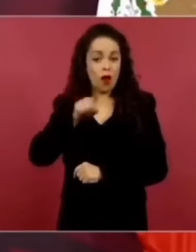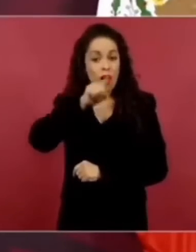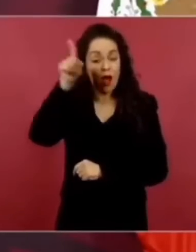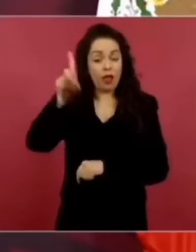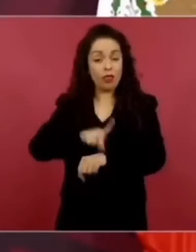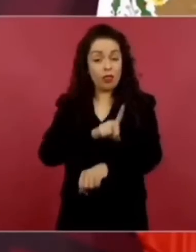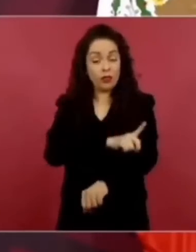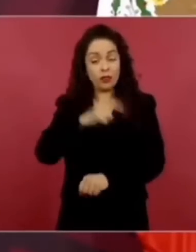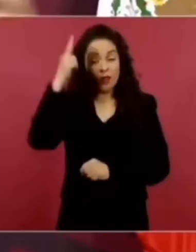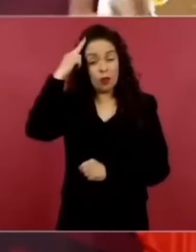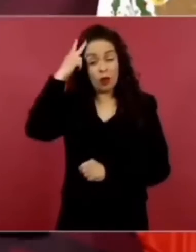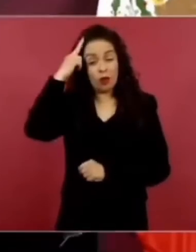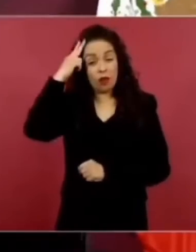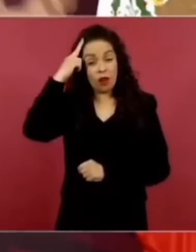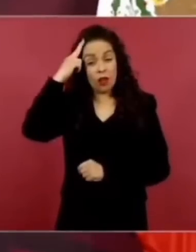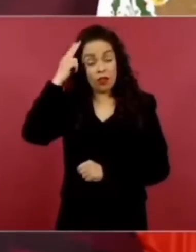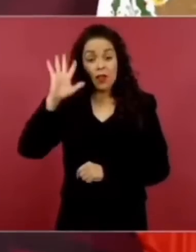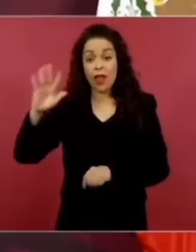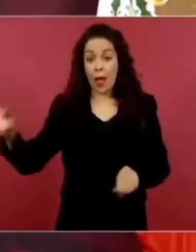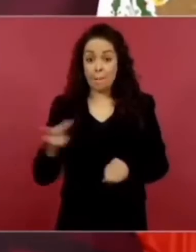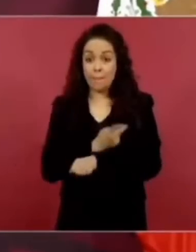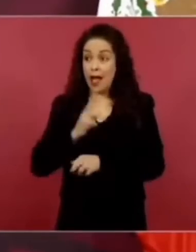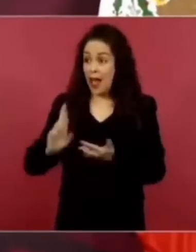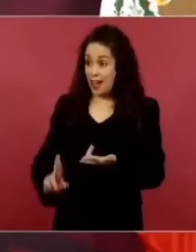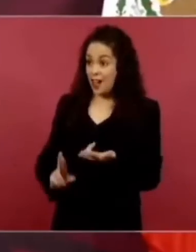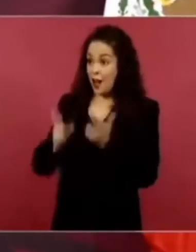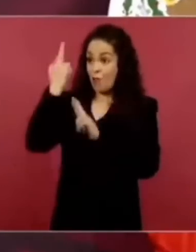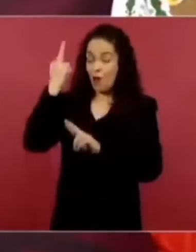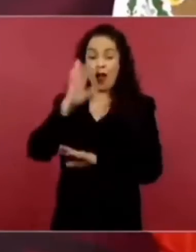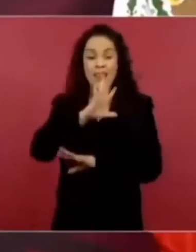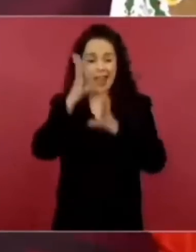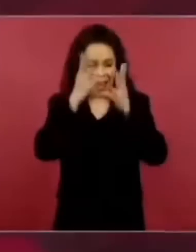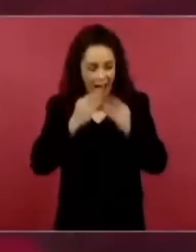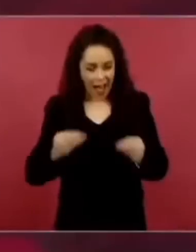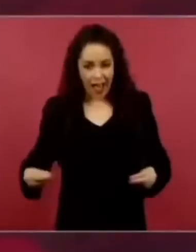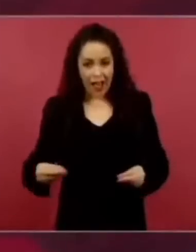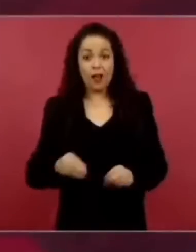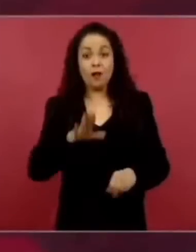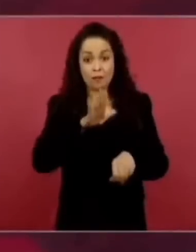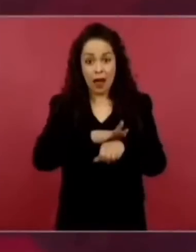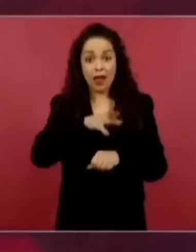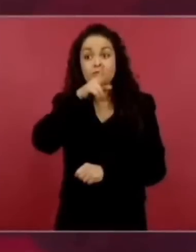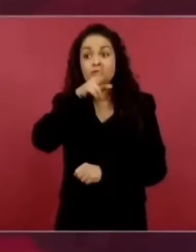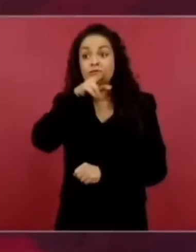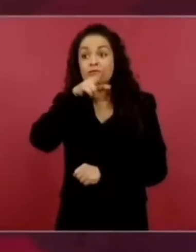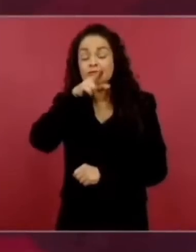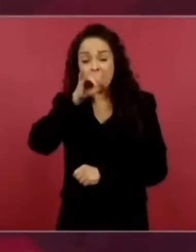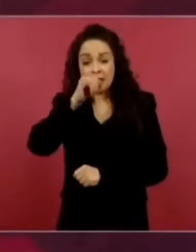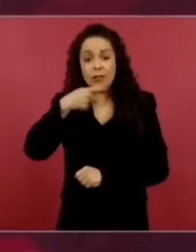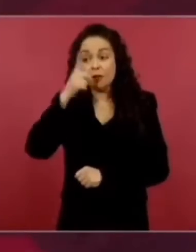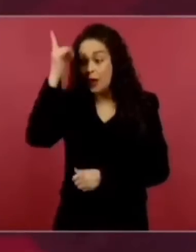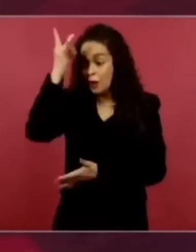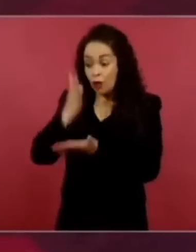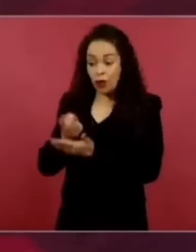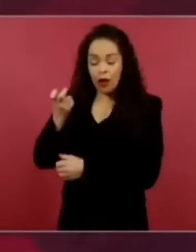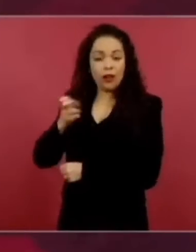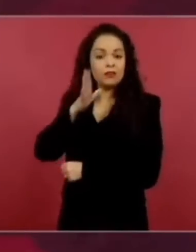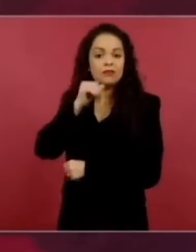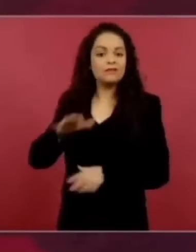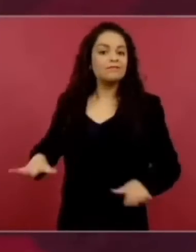eso. de que el presidente ponía a los gobernadores, a los diputados federales,